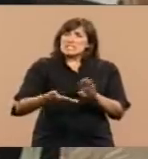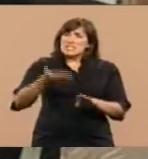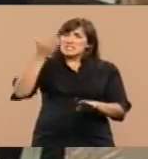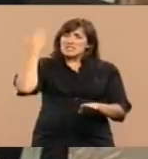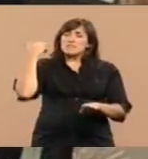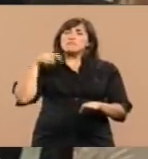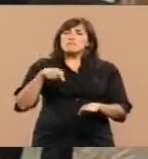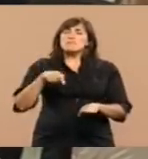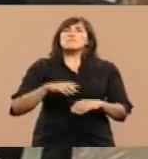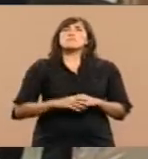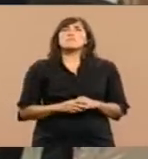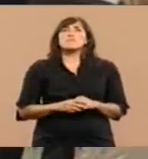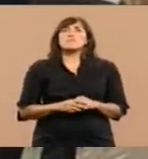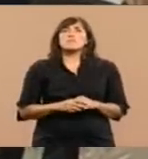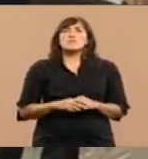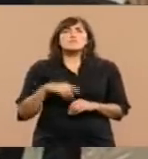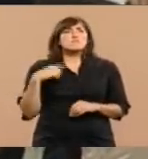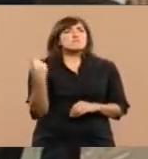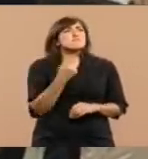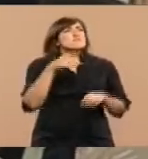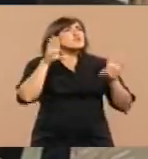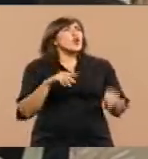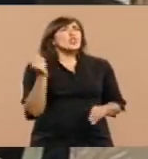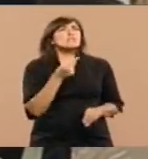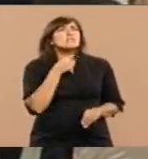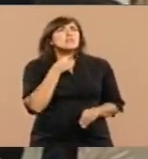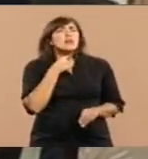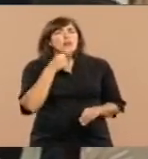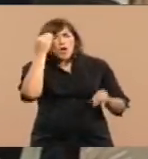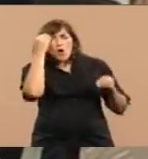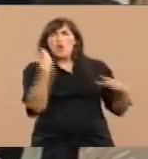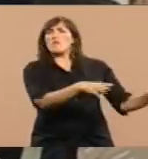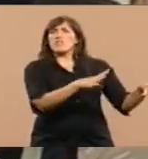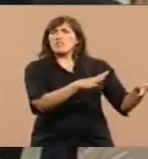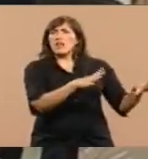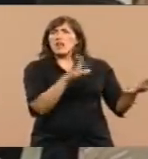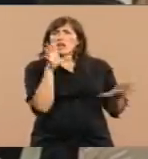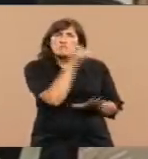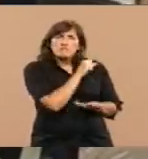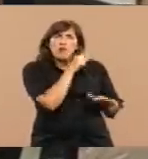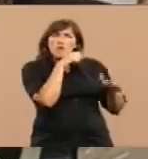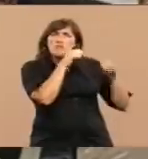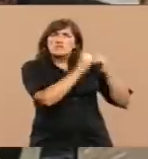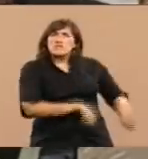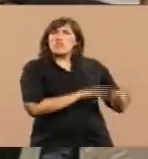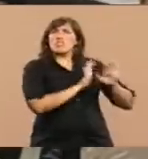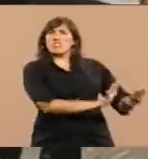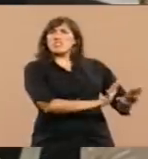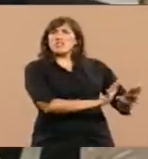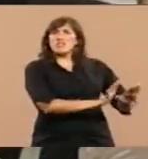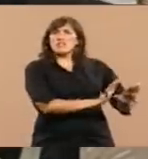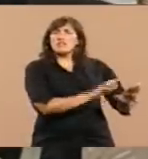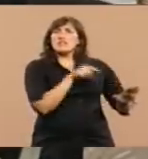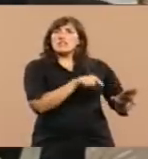se quería olvidar y ocultar lo que había pasado en un proceso